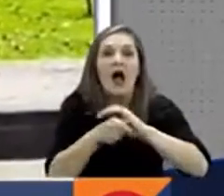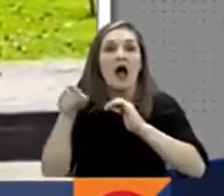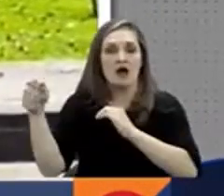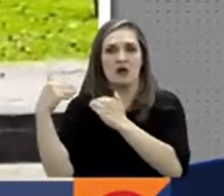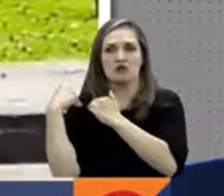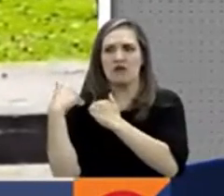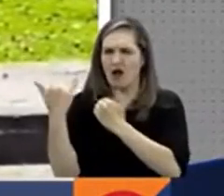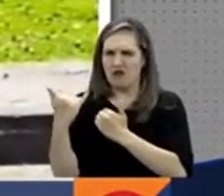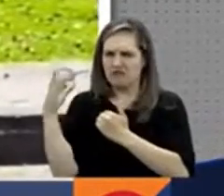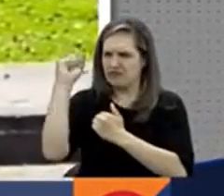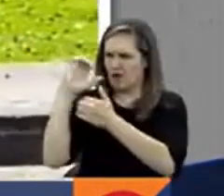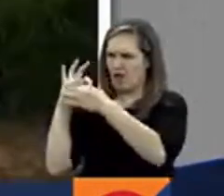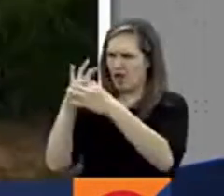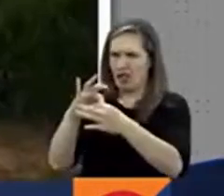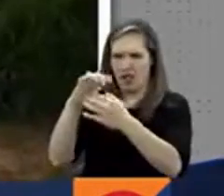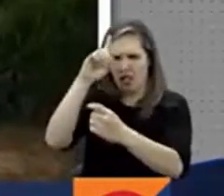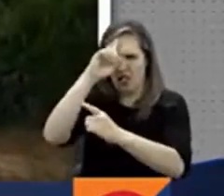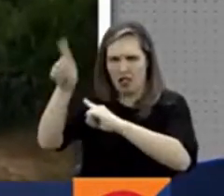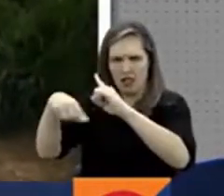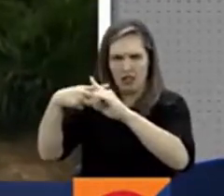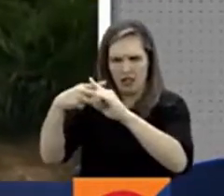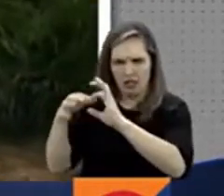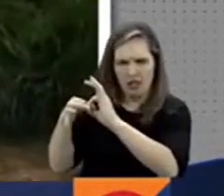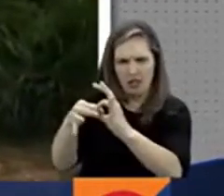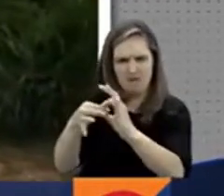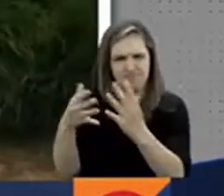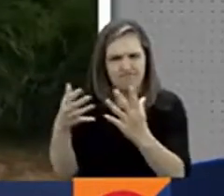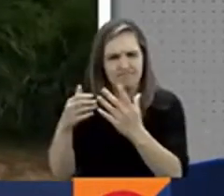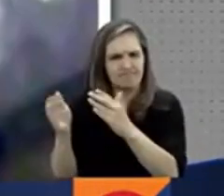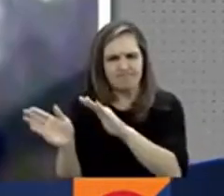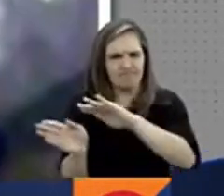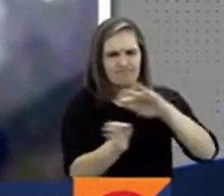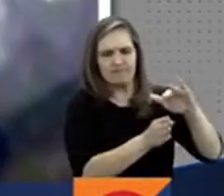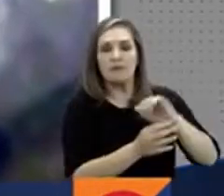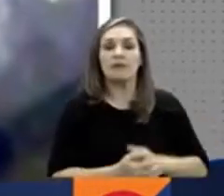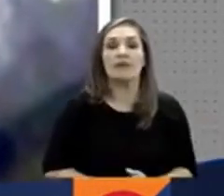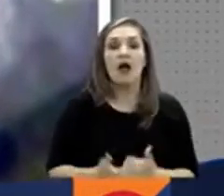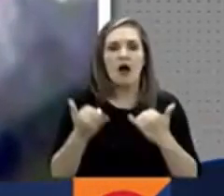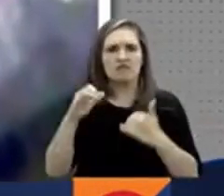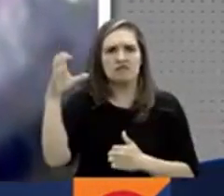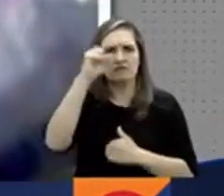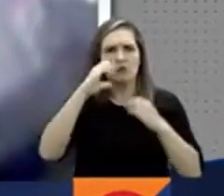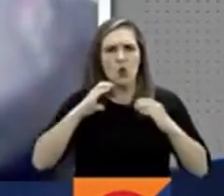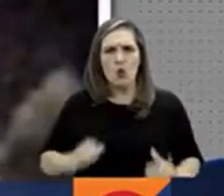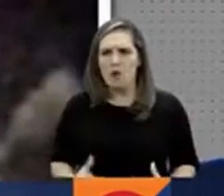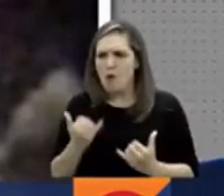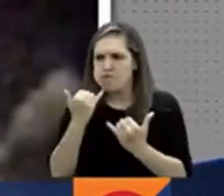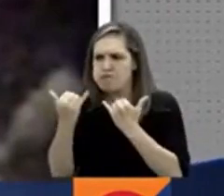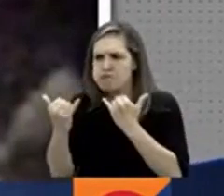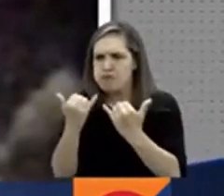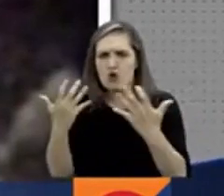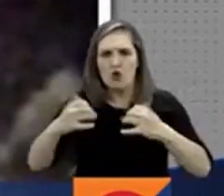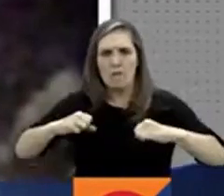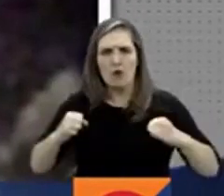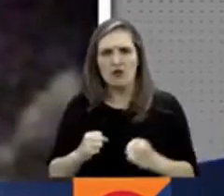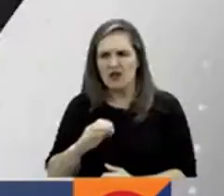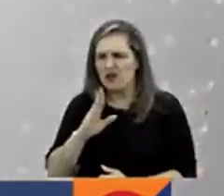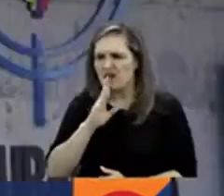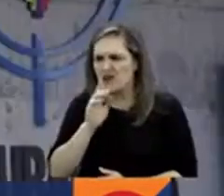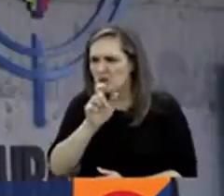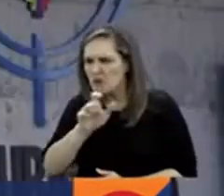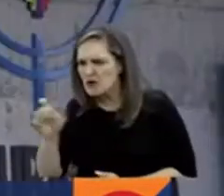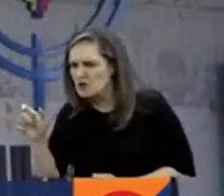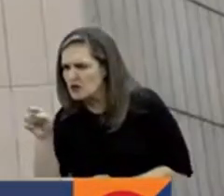y otros restos humanos fueron hallados por las autoridades en diferentes zonas de Bogotá. Se desconoce hasta el momento la identidad de las víctimas.